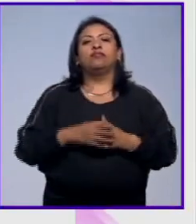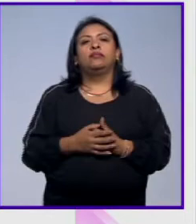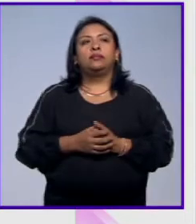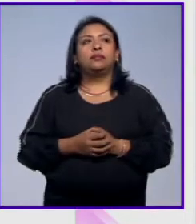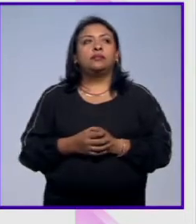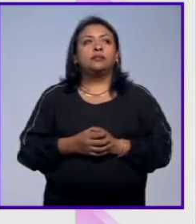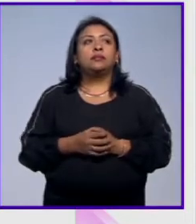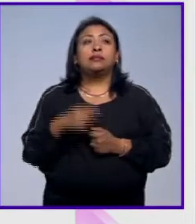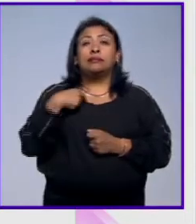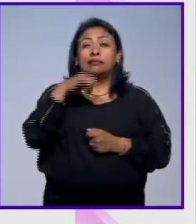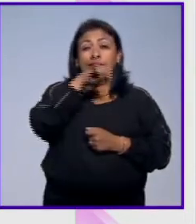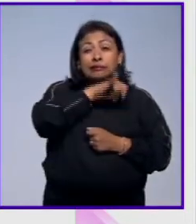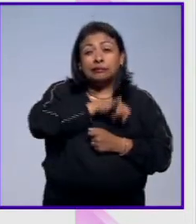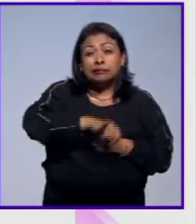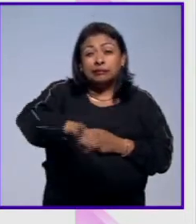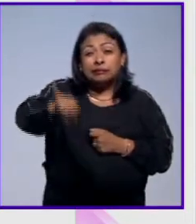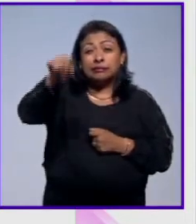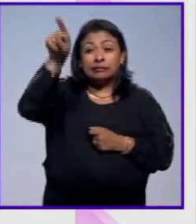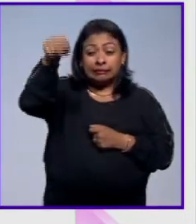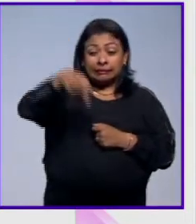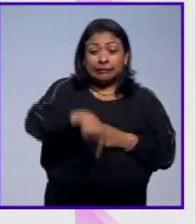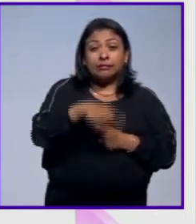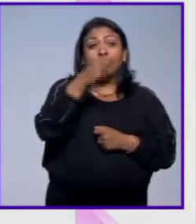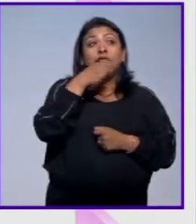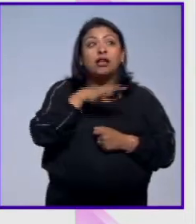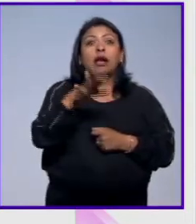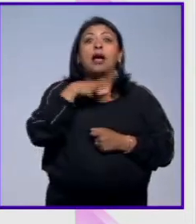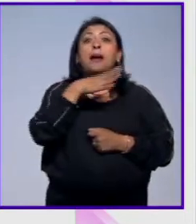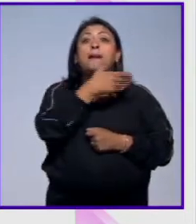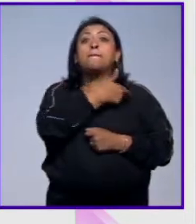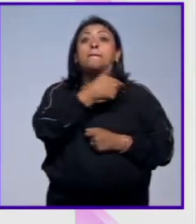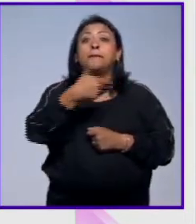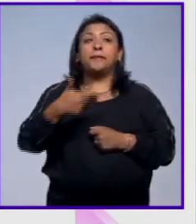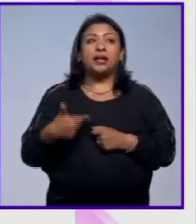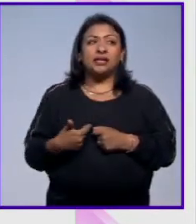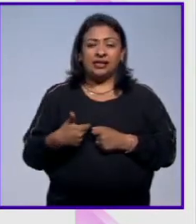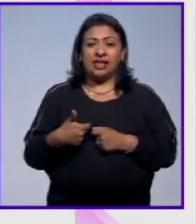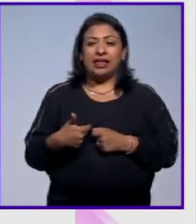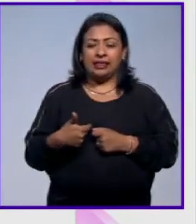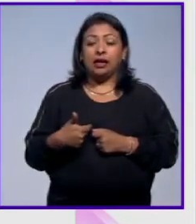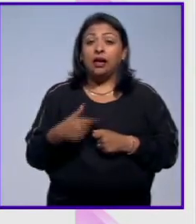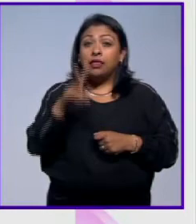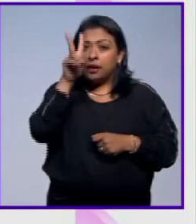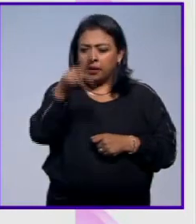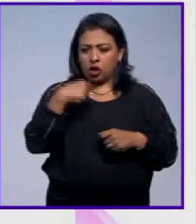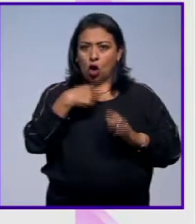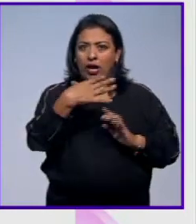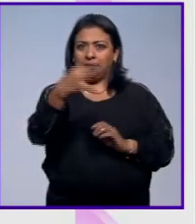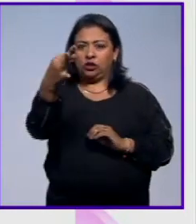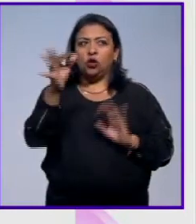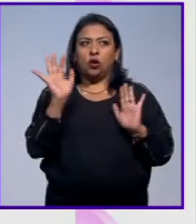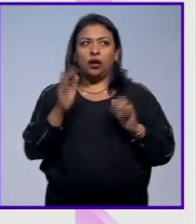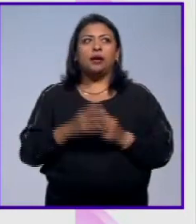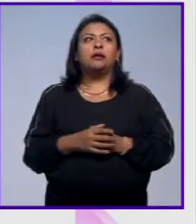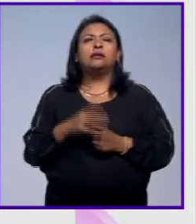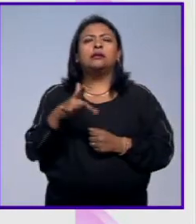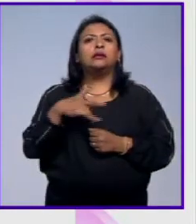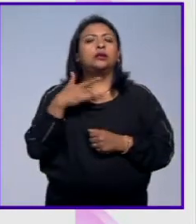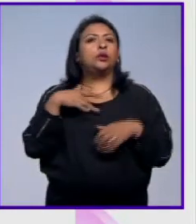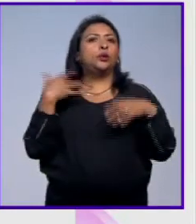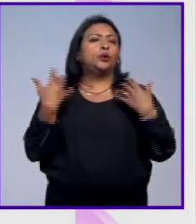venimos de muy lejos venimos a festejar que tenemos un presidente que de verdad elegimos se siente